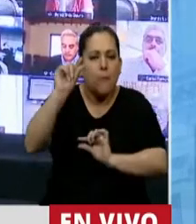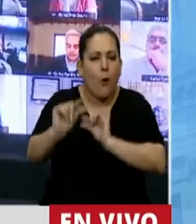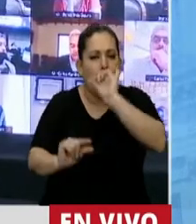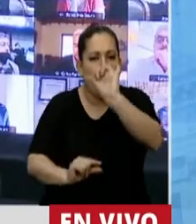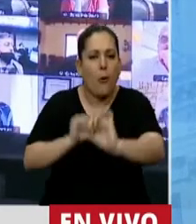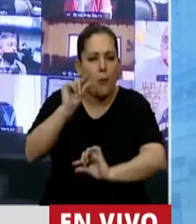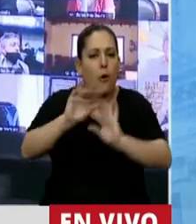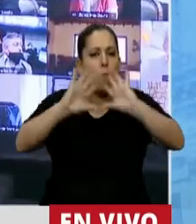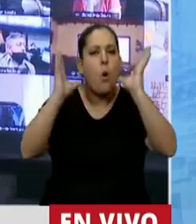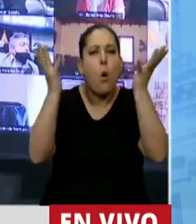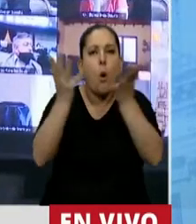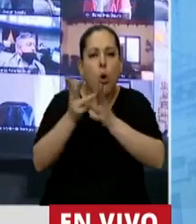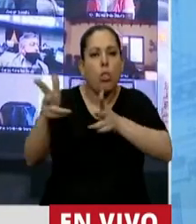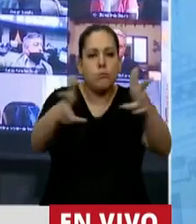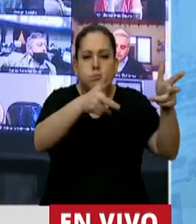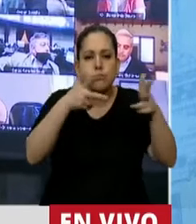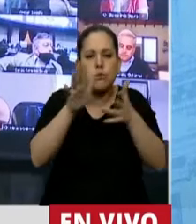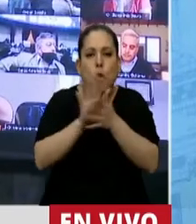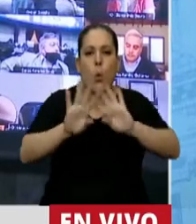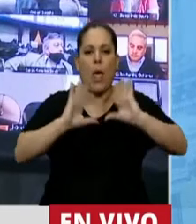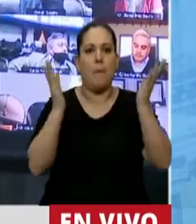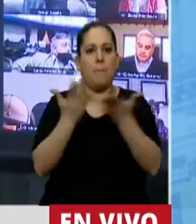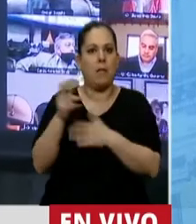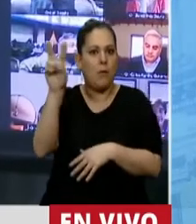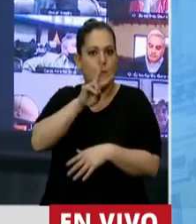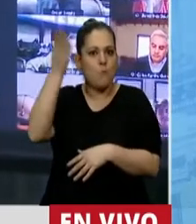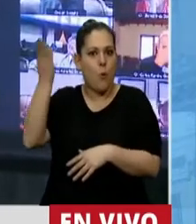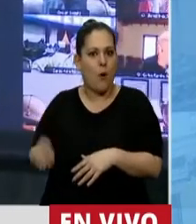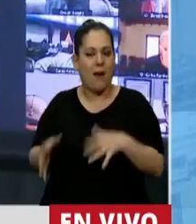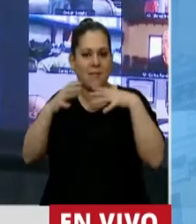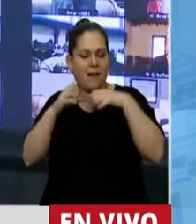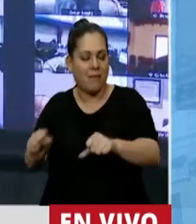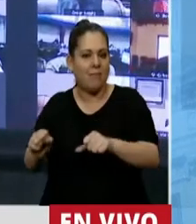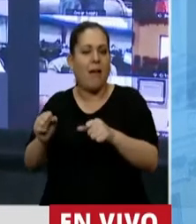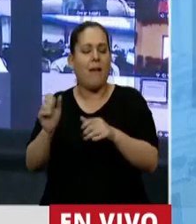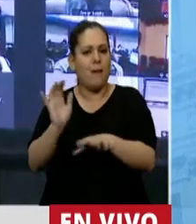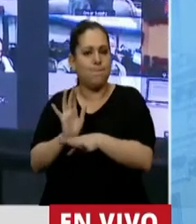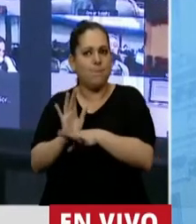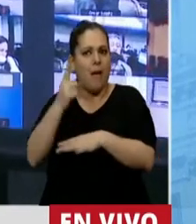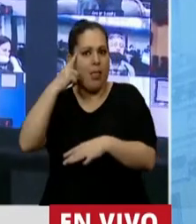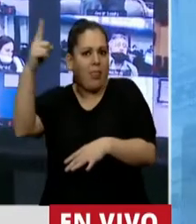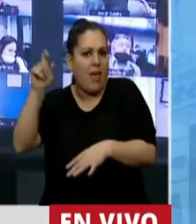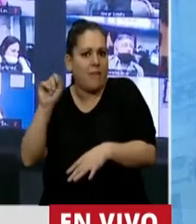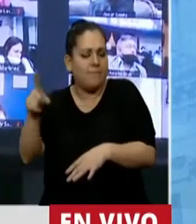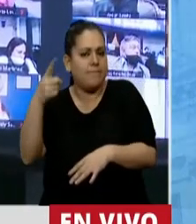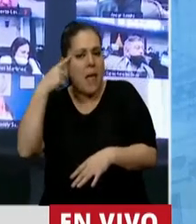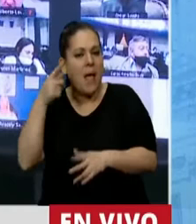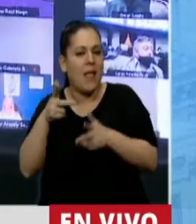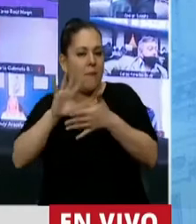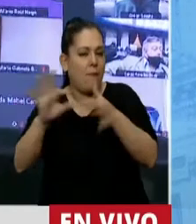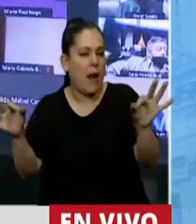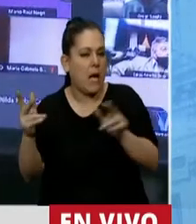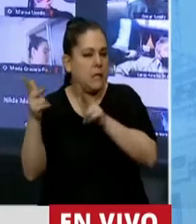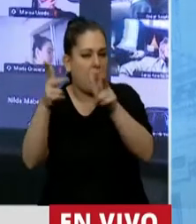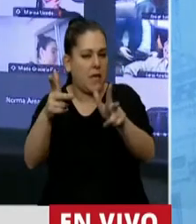mundo, y Yolanda Ortiz tuvo un rol muy importante, muy paradigmático en empezar a pensar el ambiente, y ella decía algo que a me